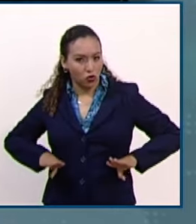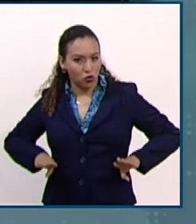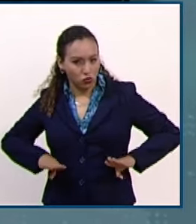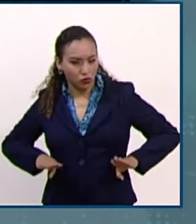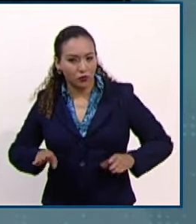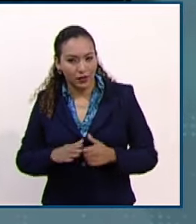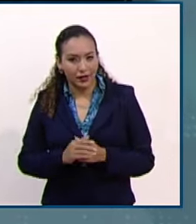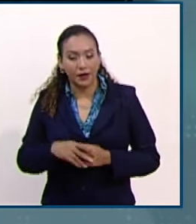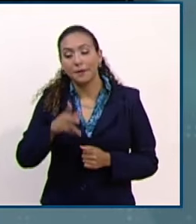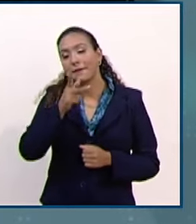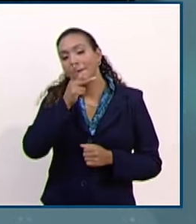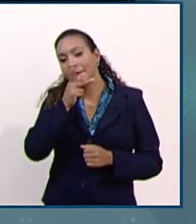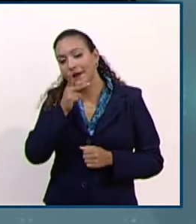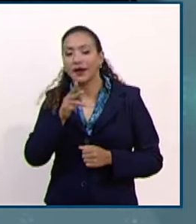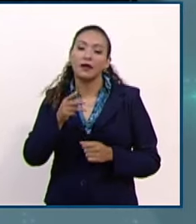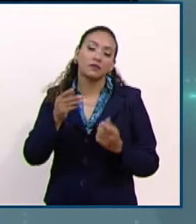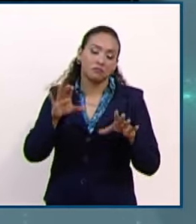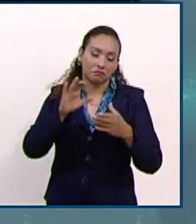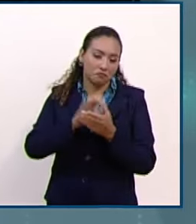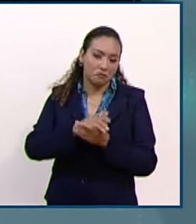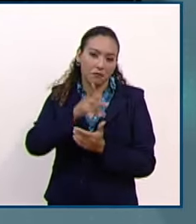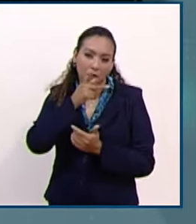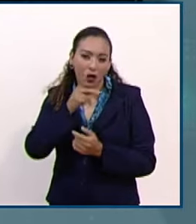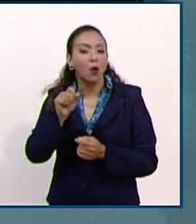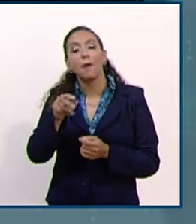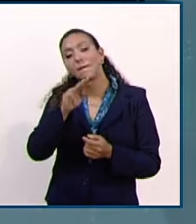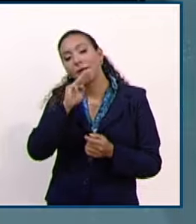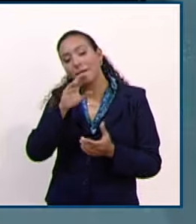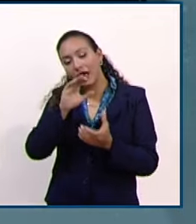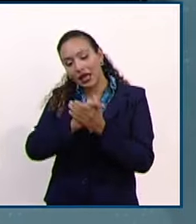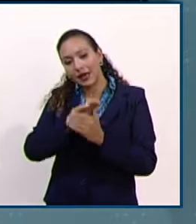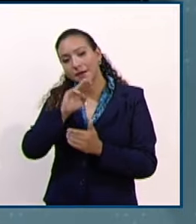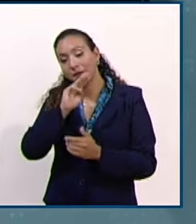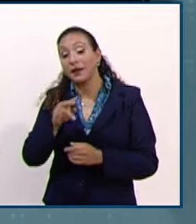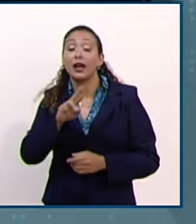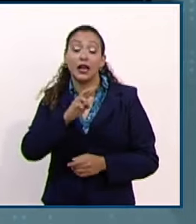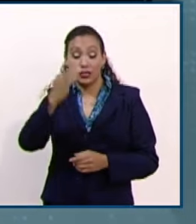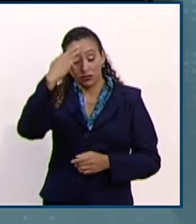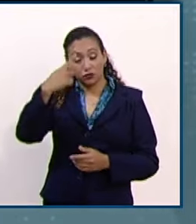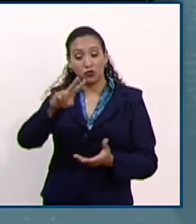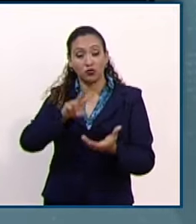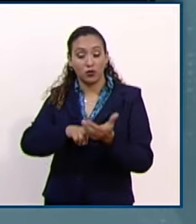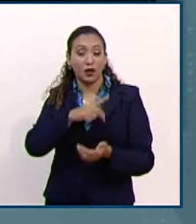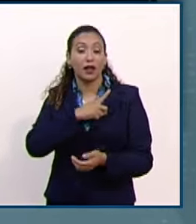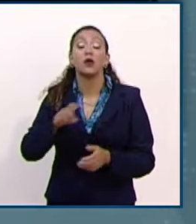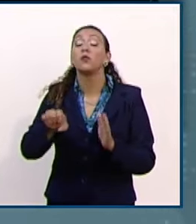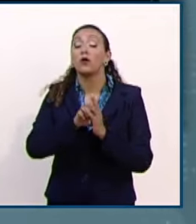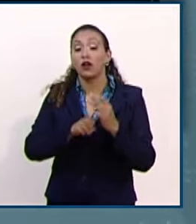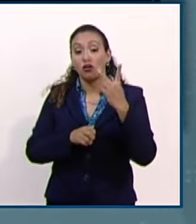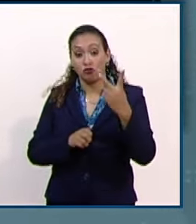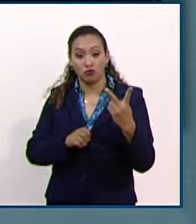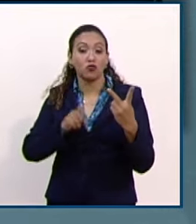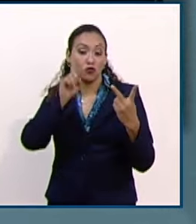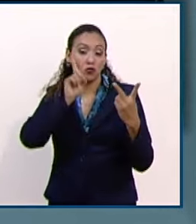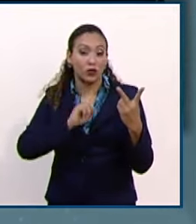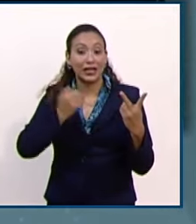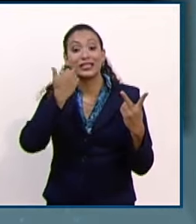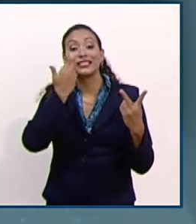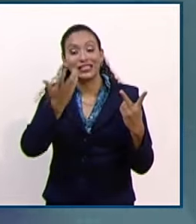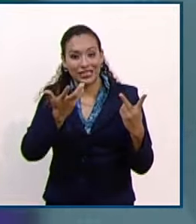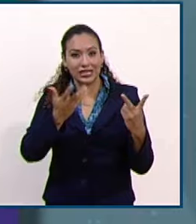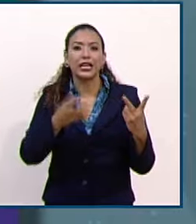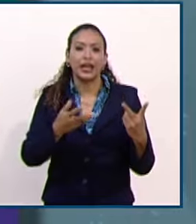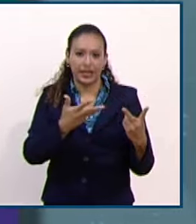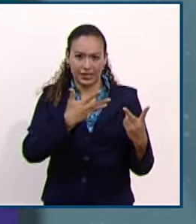su identidad. La Corte determinó que es posible la filiación jurídica cuando dos mujeres desean ejercer la comaternidad.